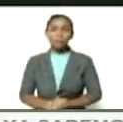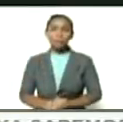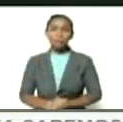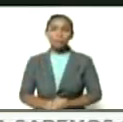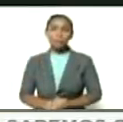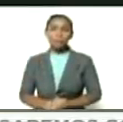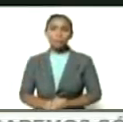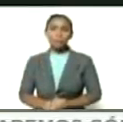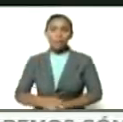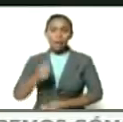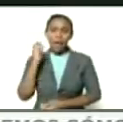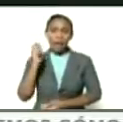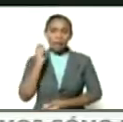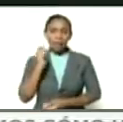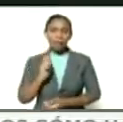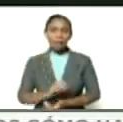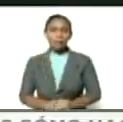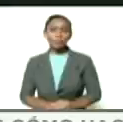la tarea